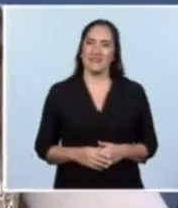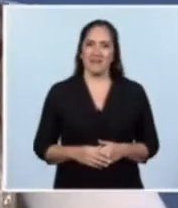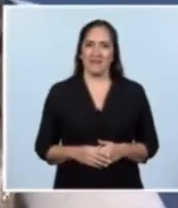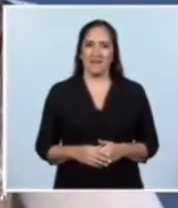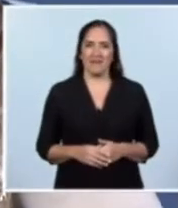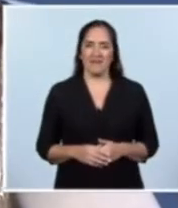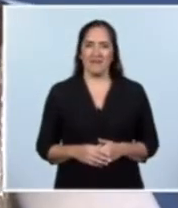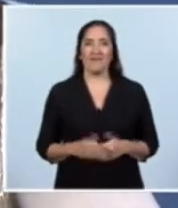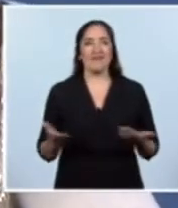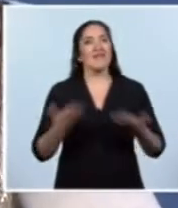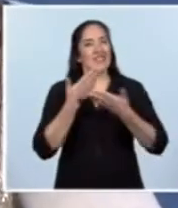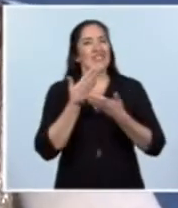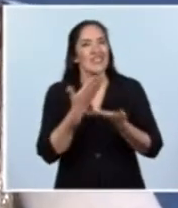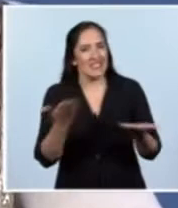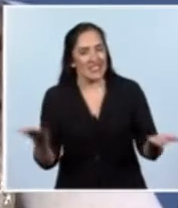Muchas gracias.